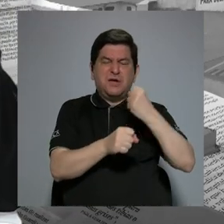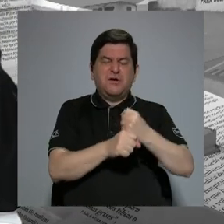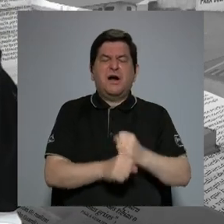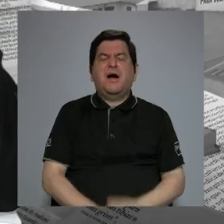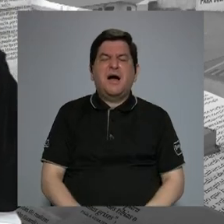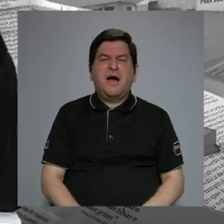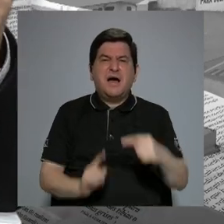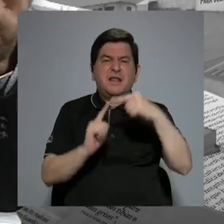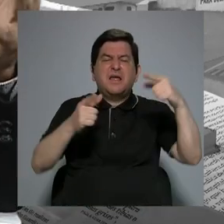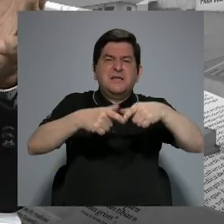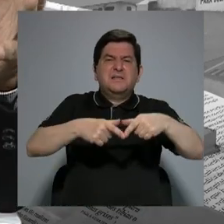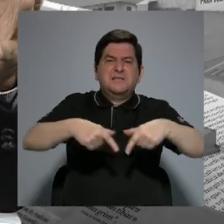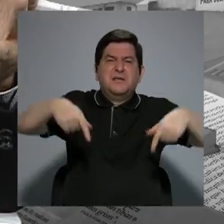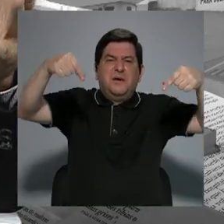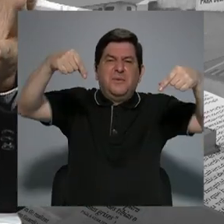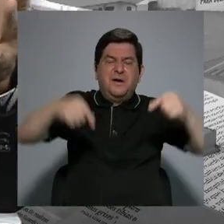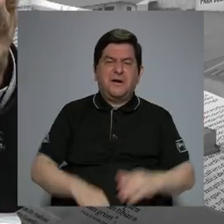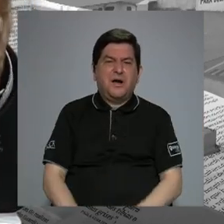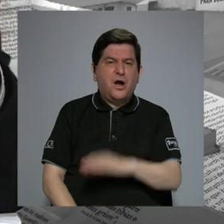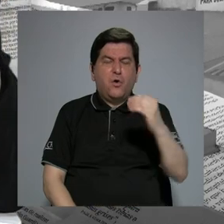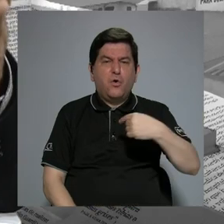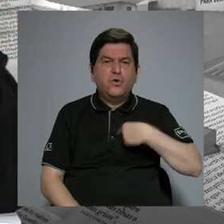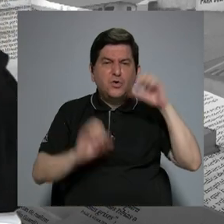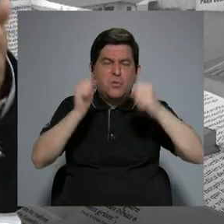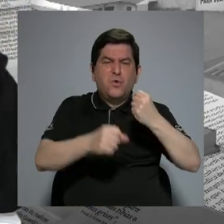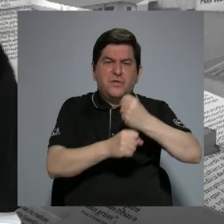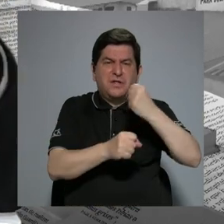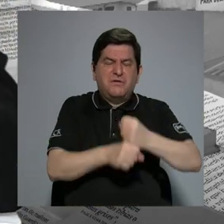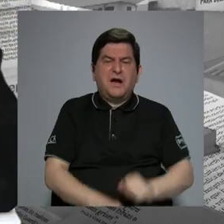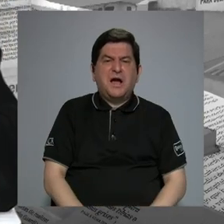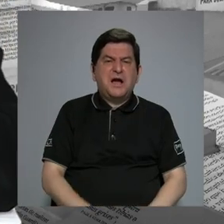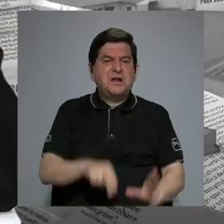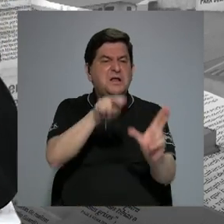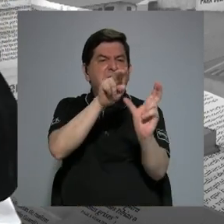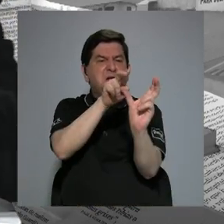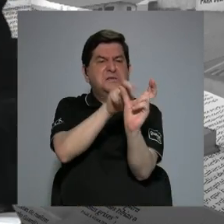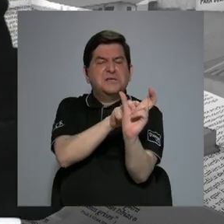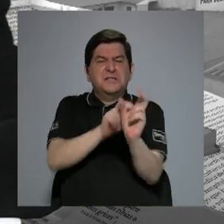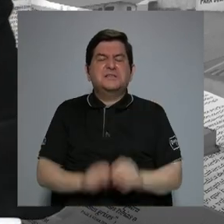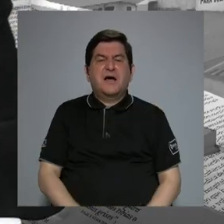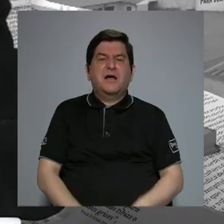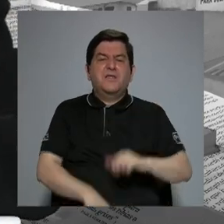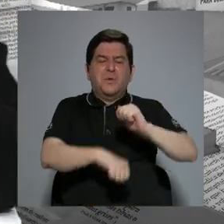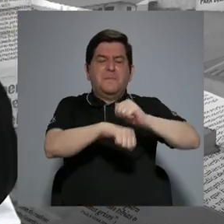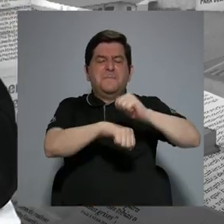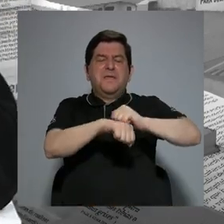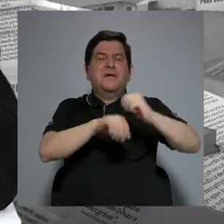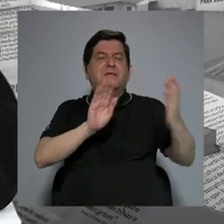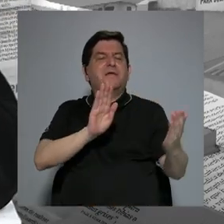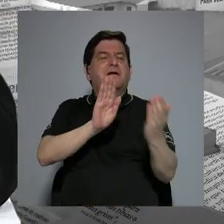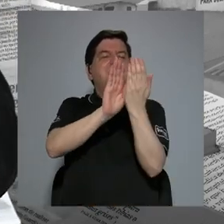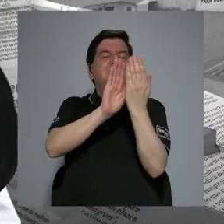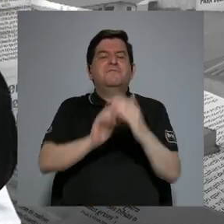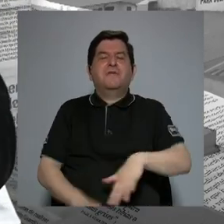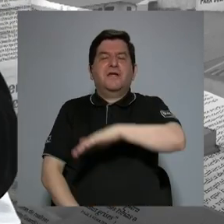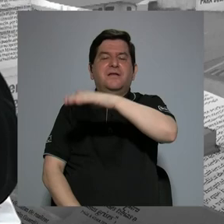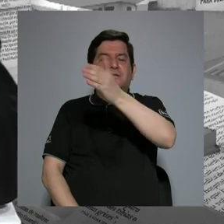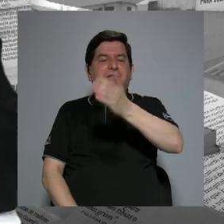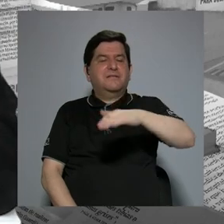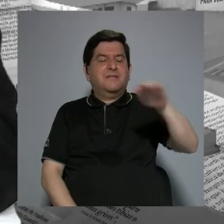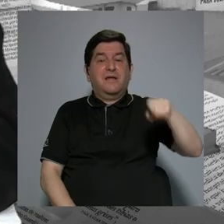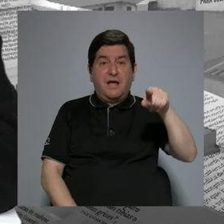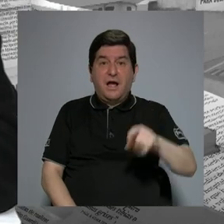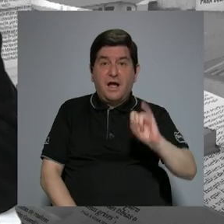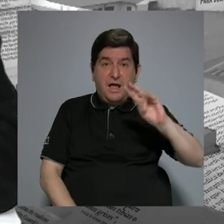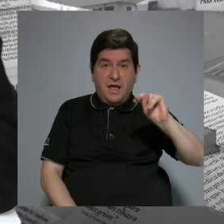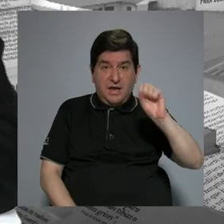maca, o que yo puedo teletrabajar sentado ahí en una piedra frente al mar. Bueno, el INSE en aquella